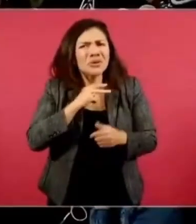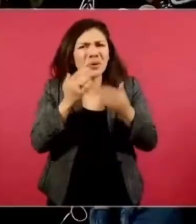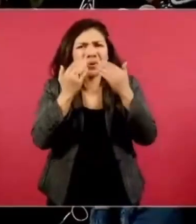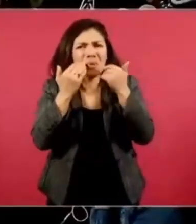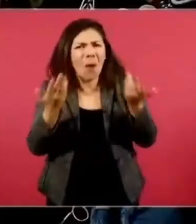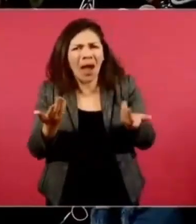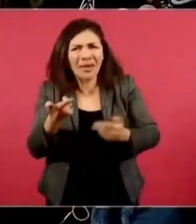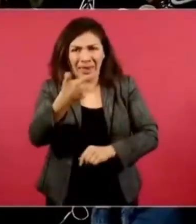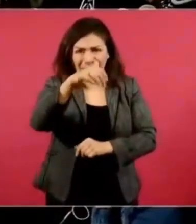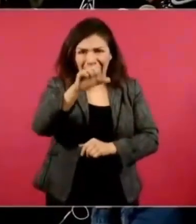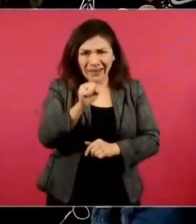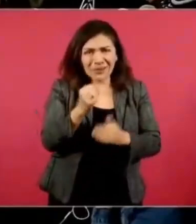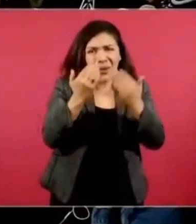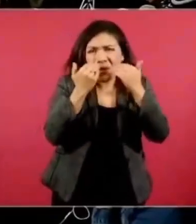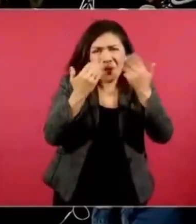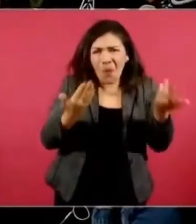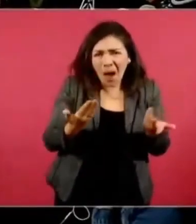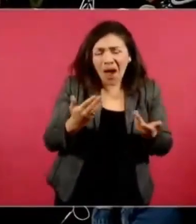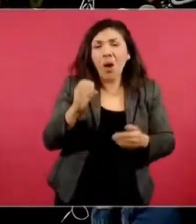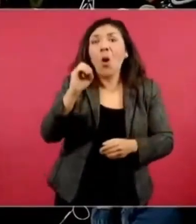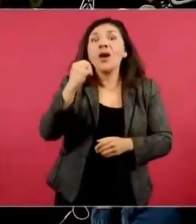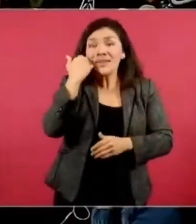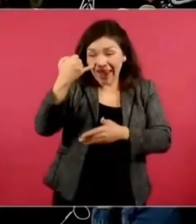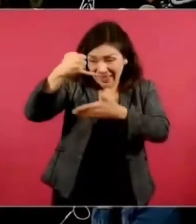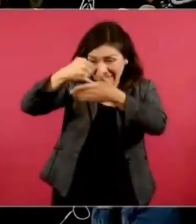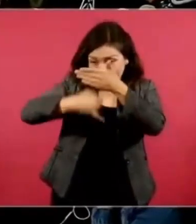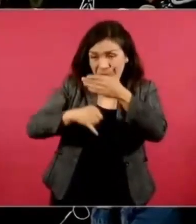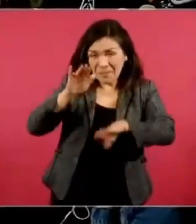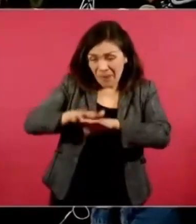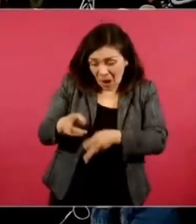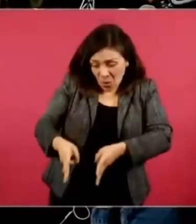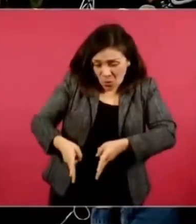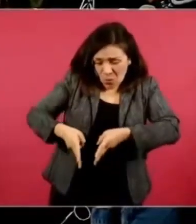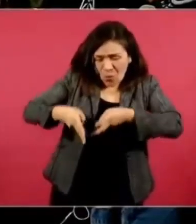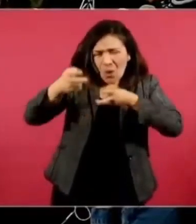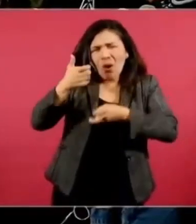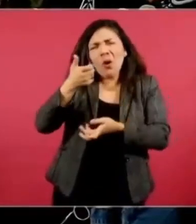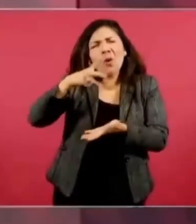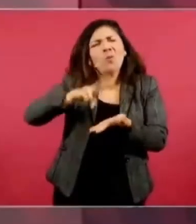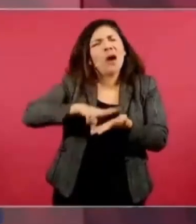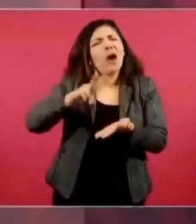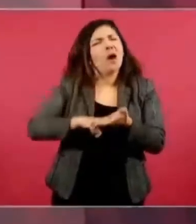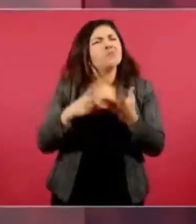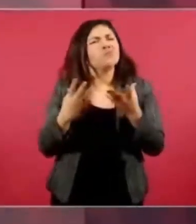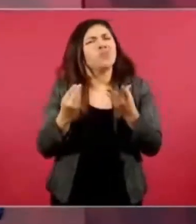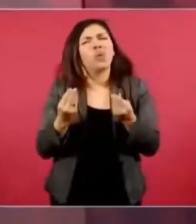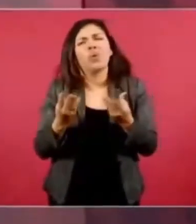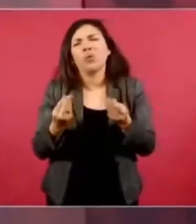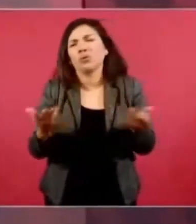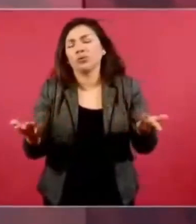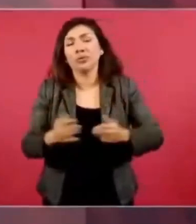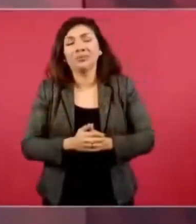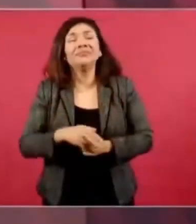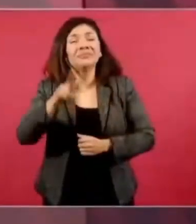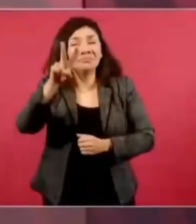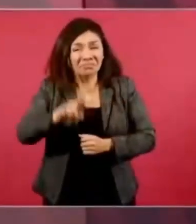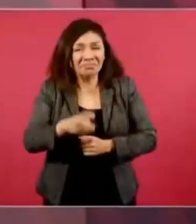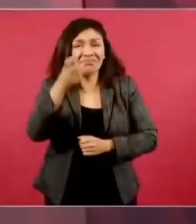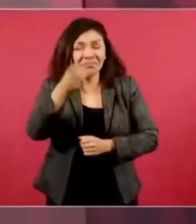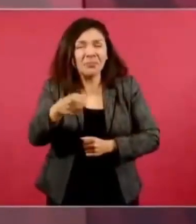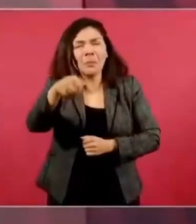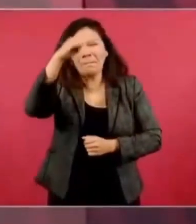no hay gas, o donde cuesta mucho extraerlo? Porque aunque parezca increíble,